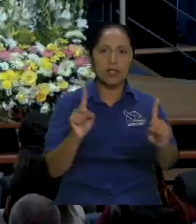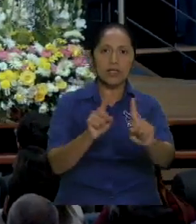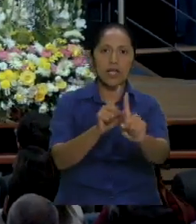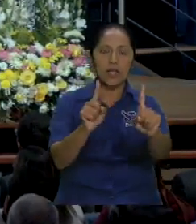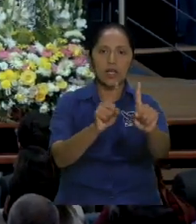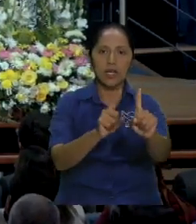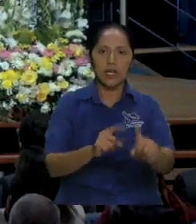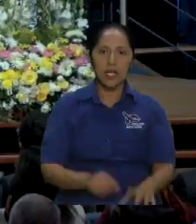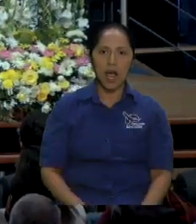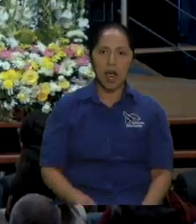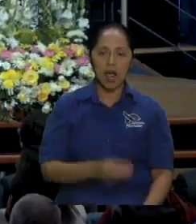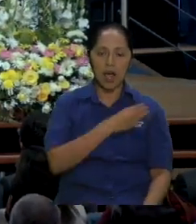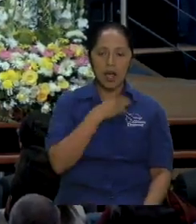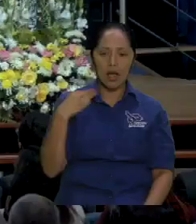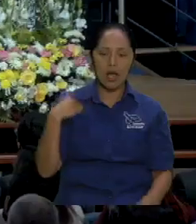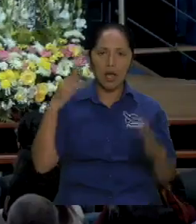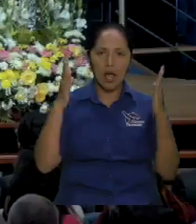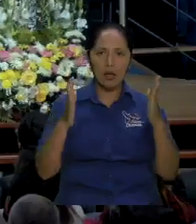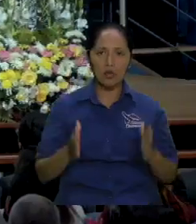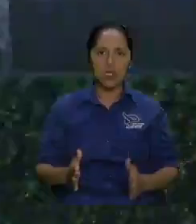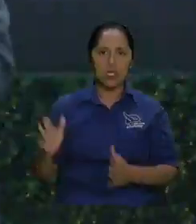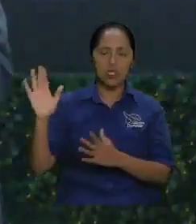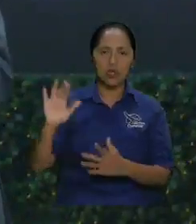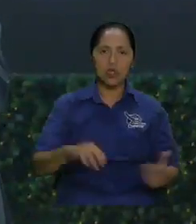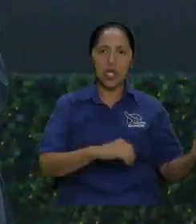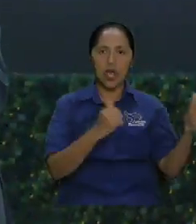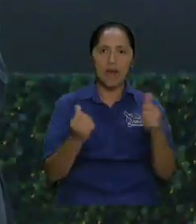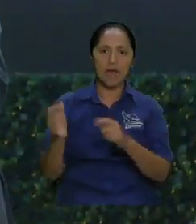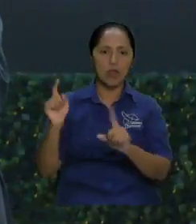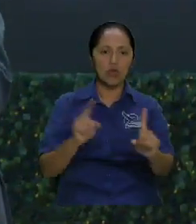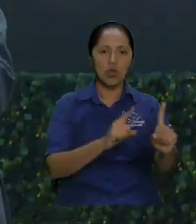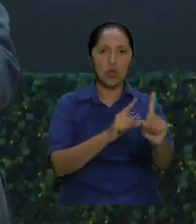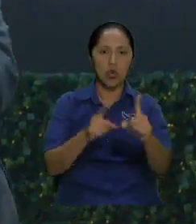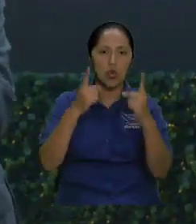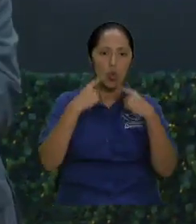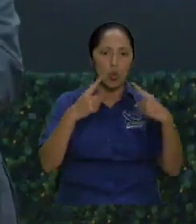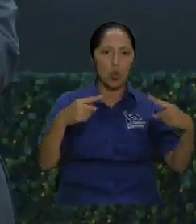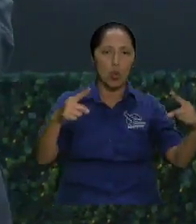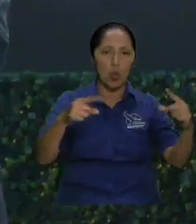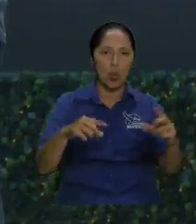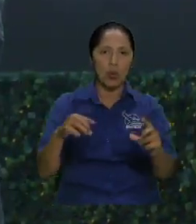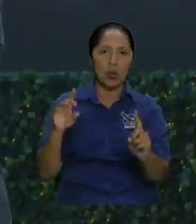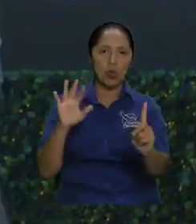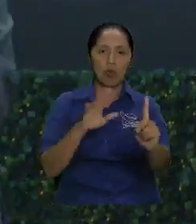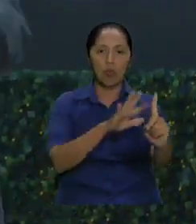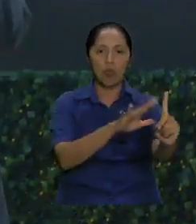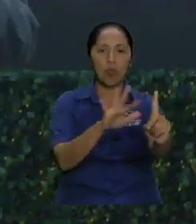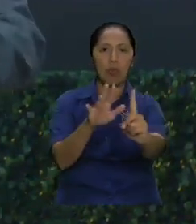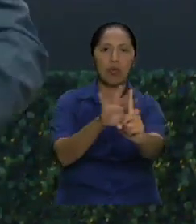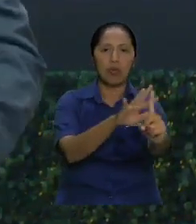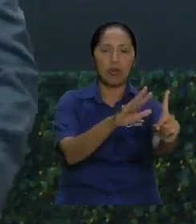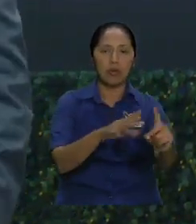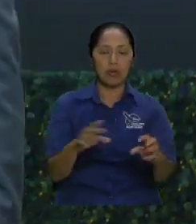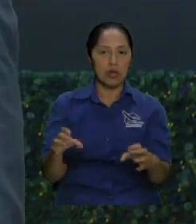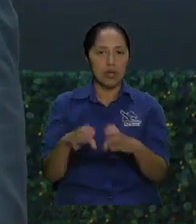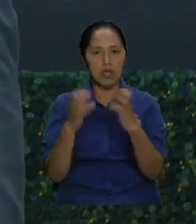dije no hermano mejor no así no está bien esto entonces empezamos a normar y a normar y dijo no mejor ya no ya no